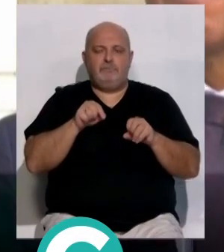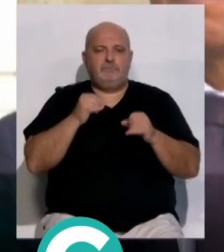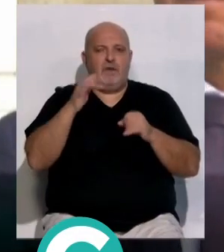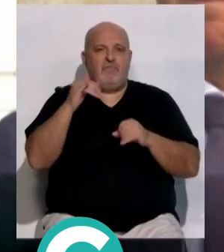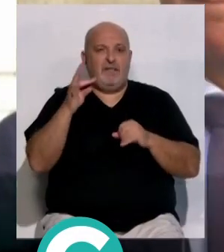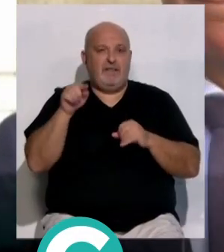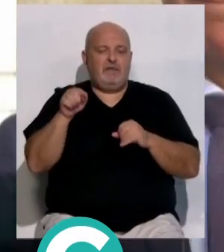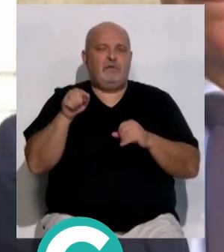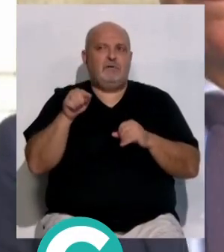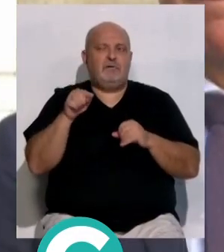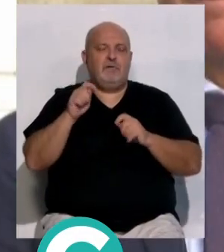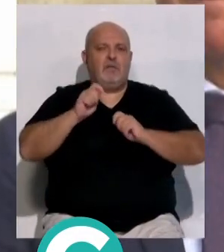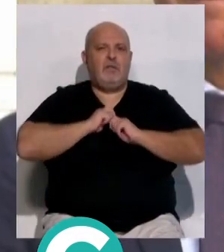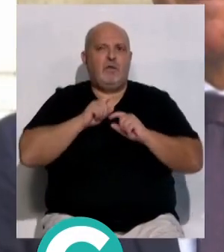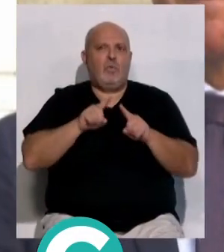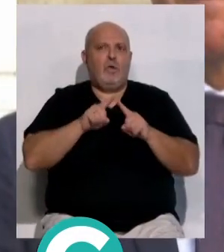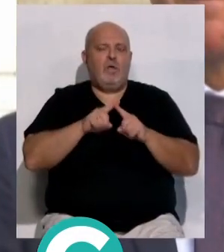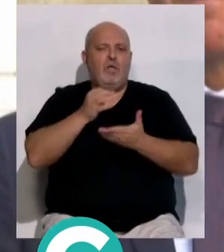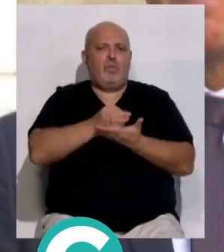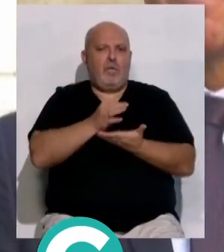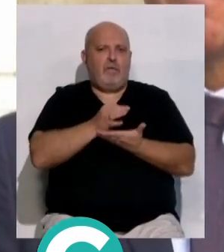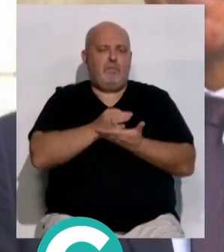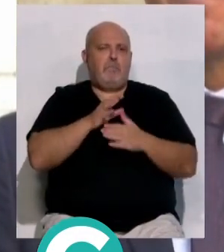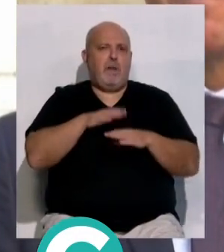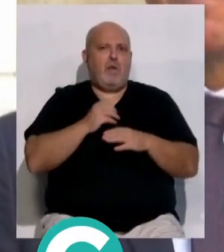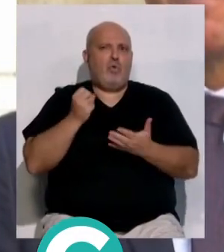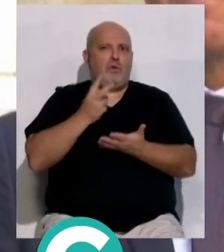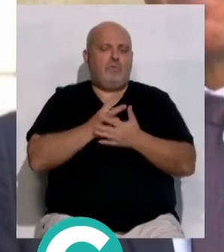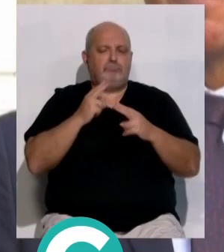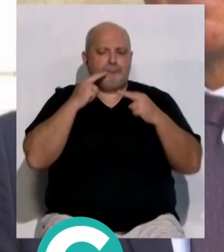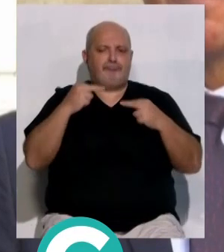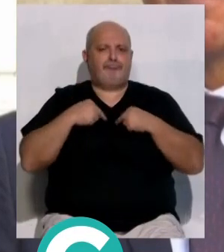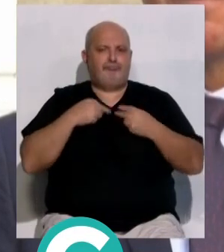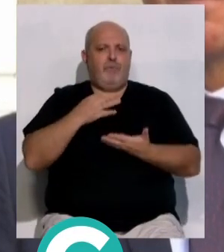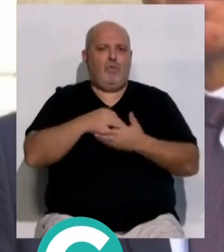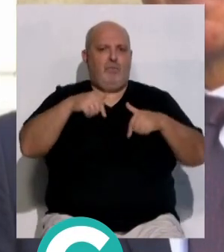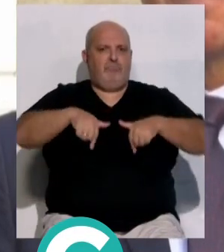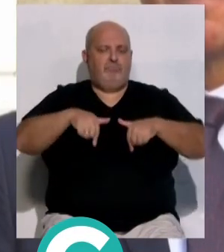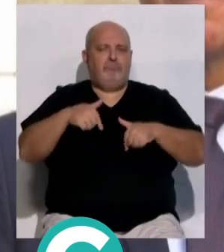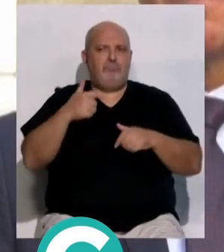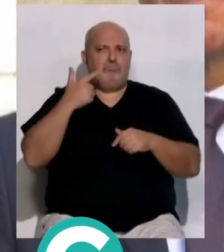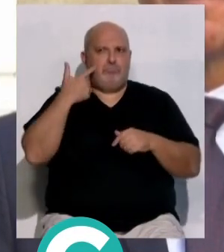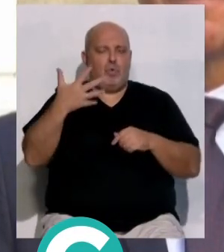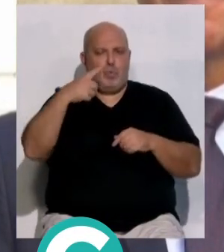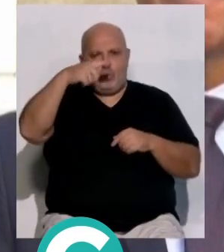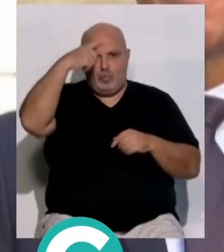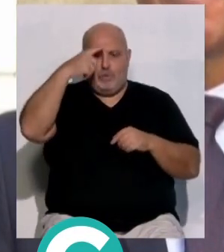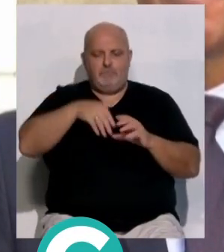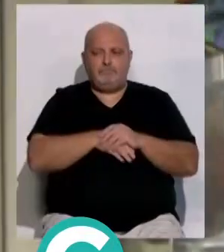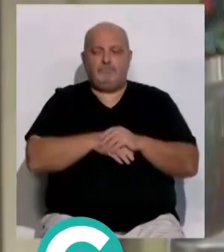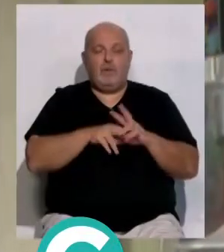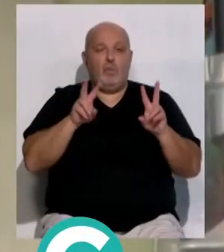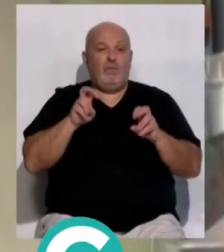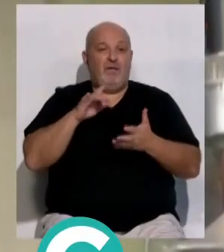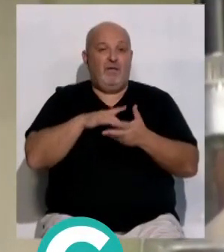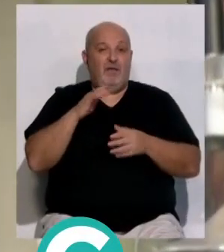FIT para nosotros nos sirve como ciudad para reafirmarnos como un referente cultural La nueva